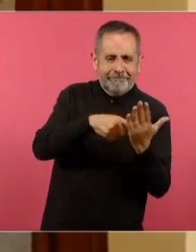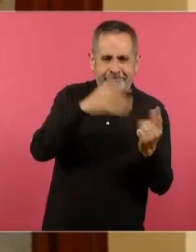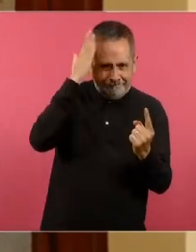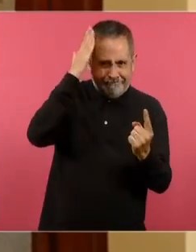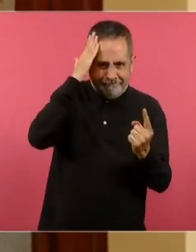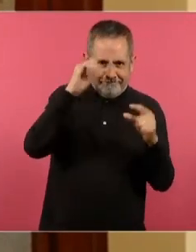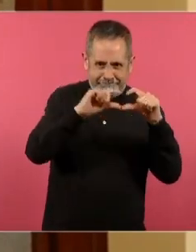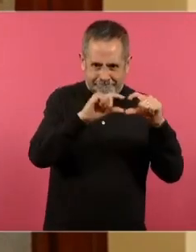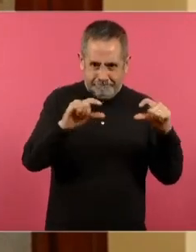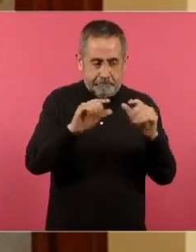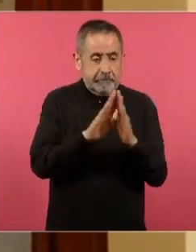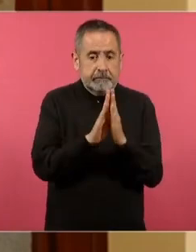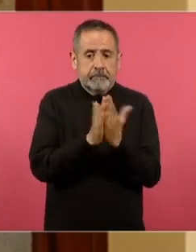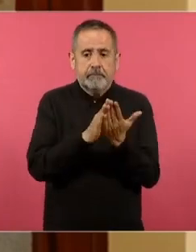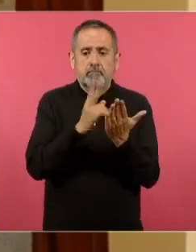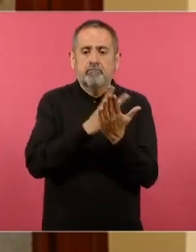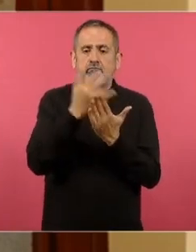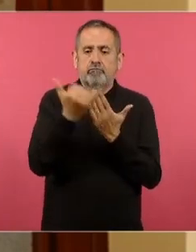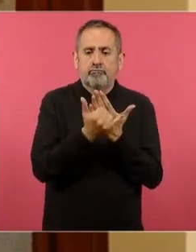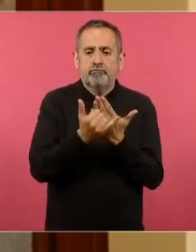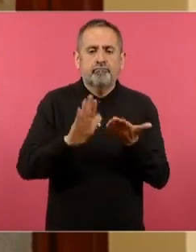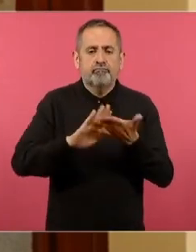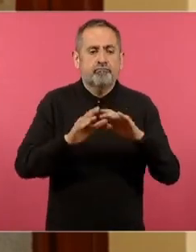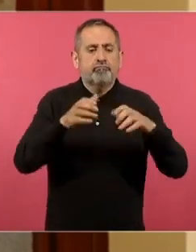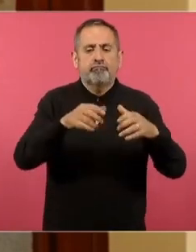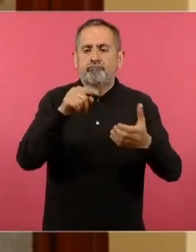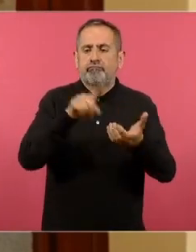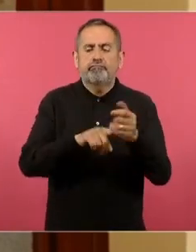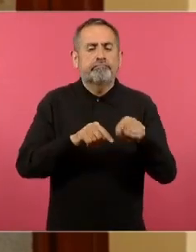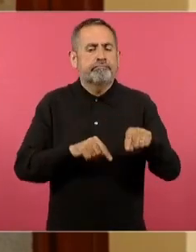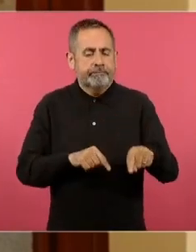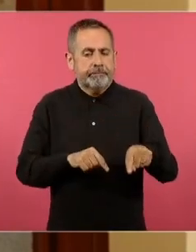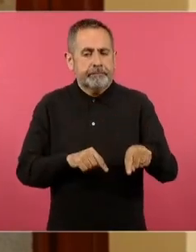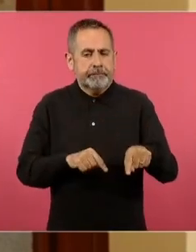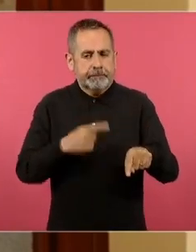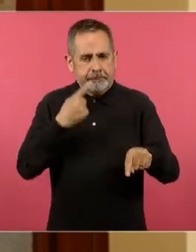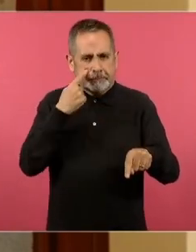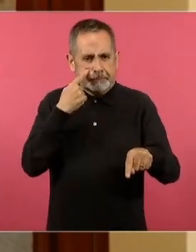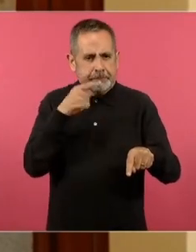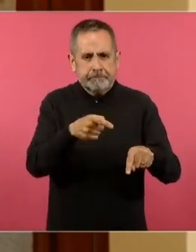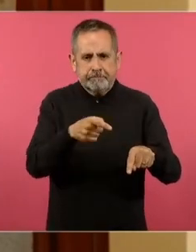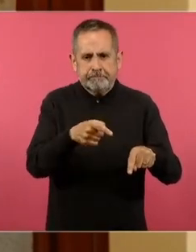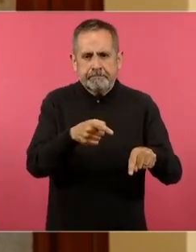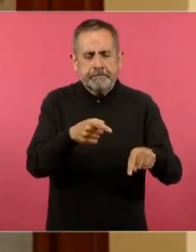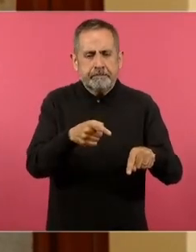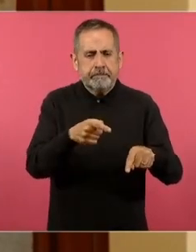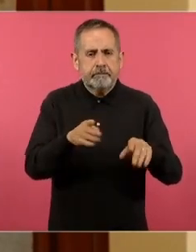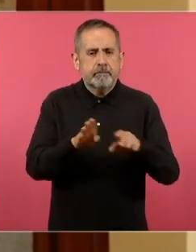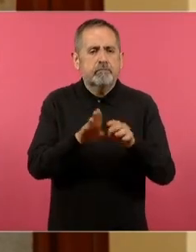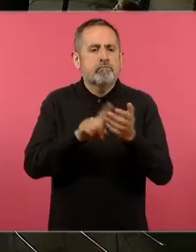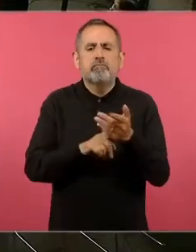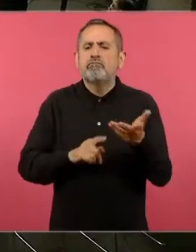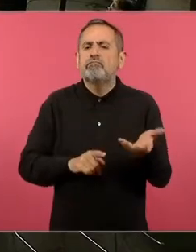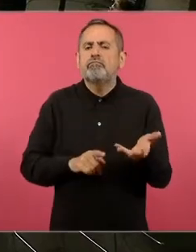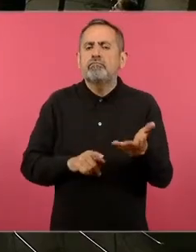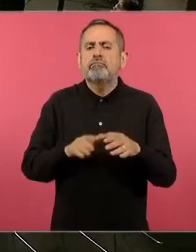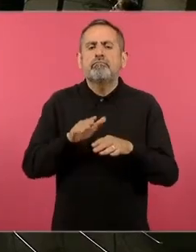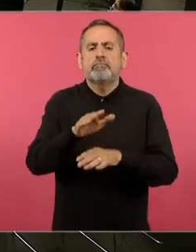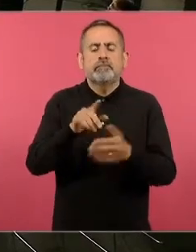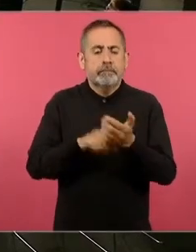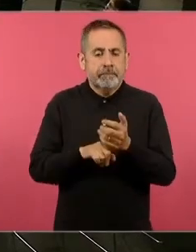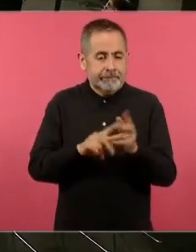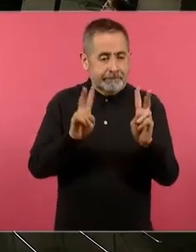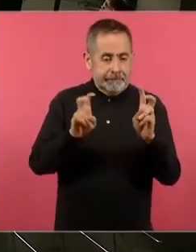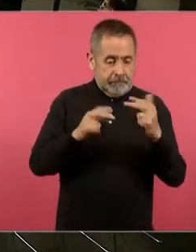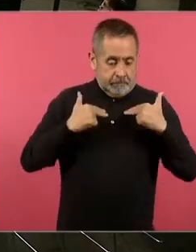corresponde al libro de proyectos comunitarios vemos que corresponde al campo formativo de lo